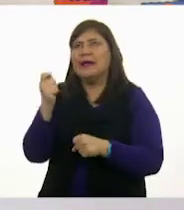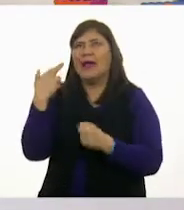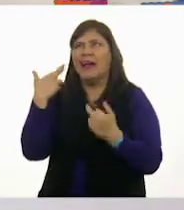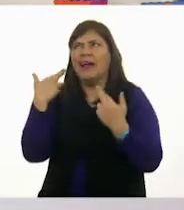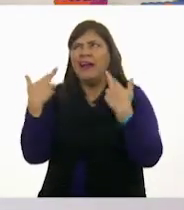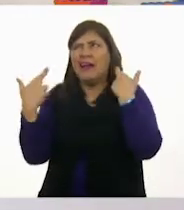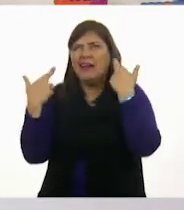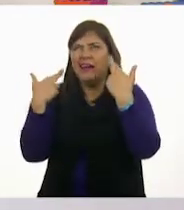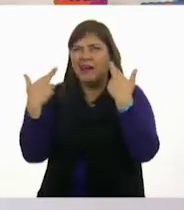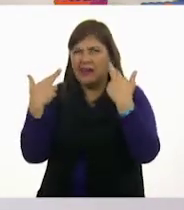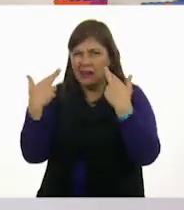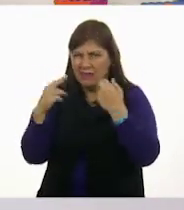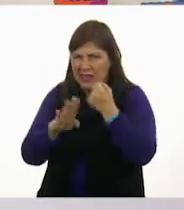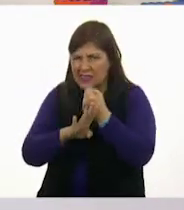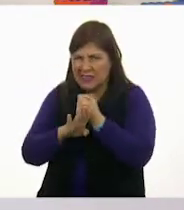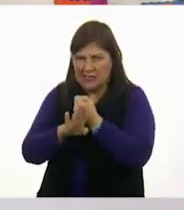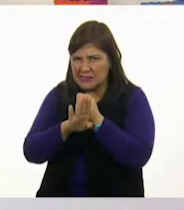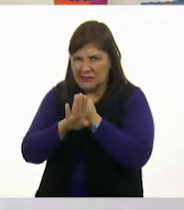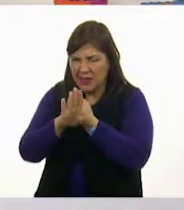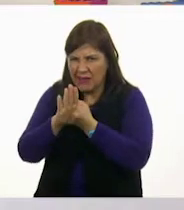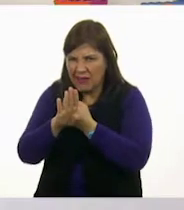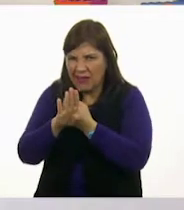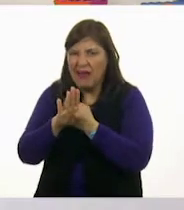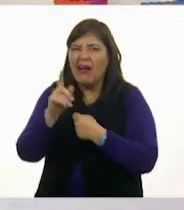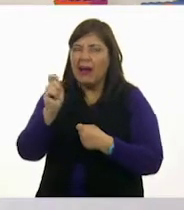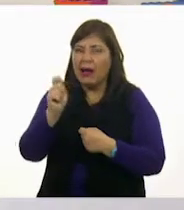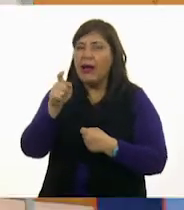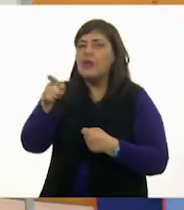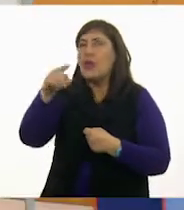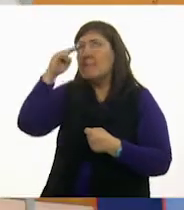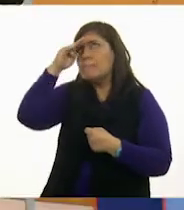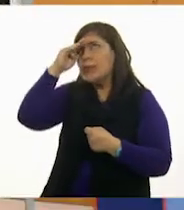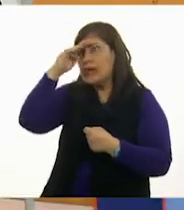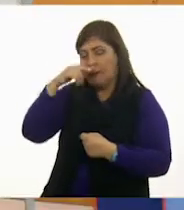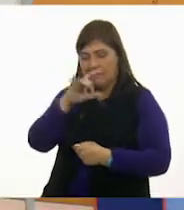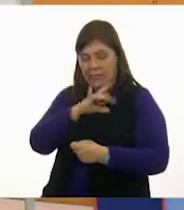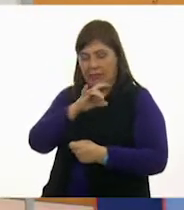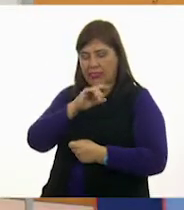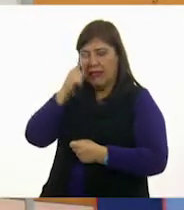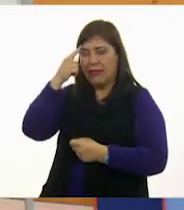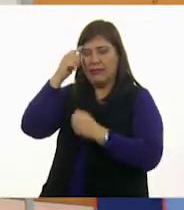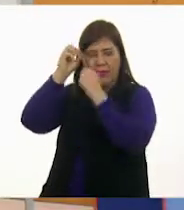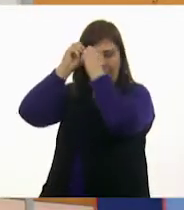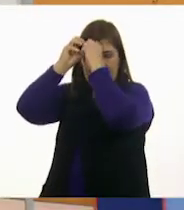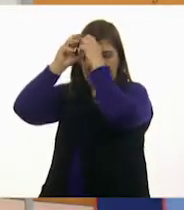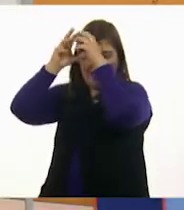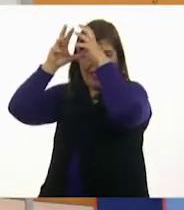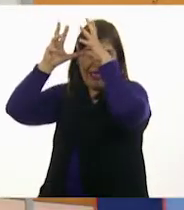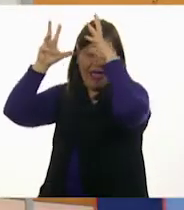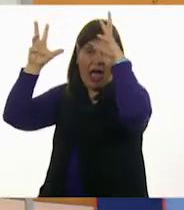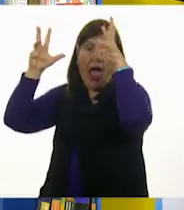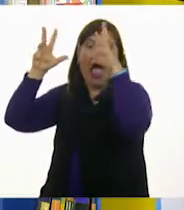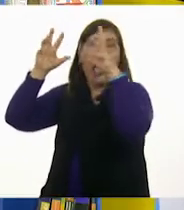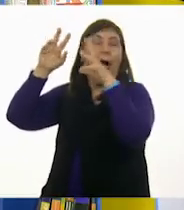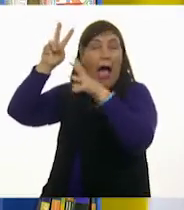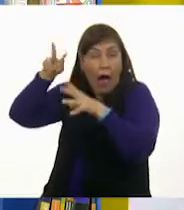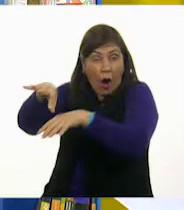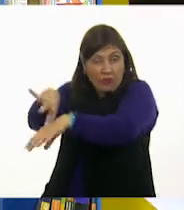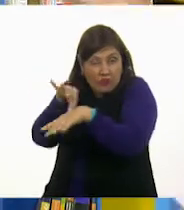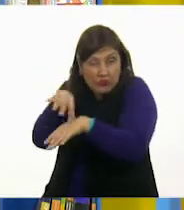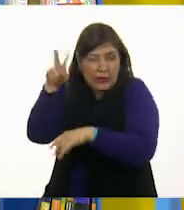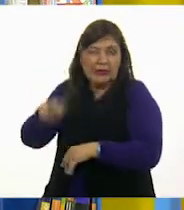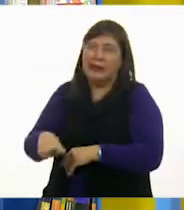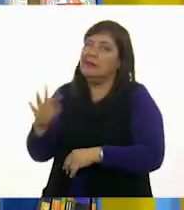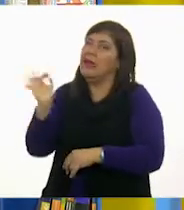fantasmas. Eso quiere decir que el miedo hizo que tú pensaras en una cosa que tal vez no existe. Tienes razón, tienes